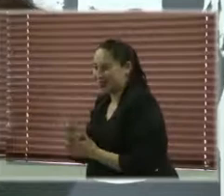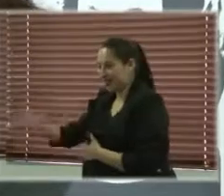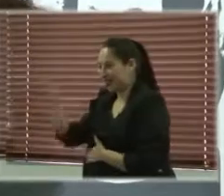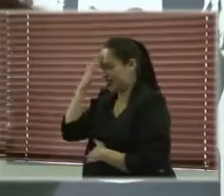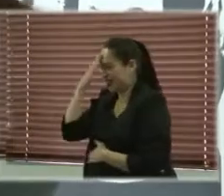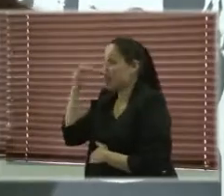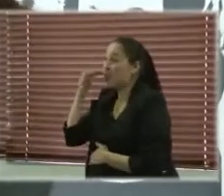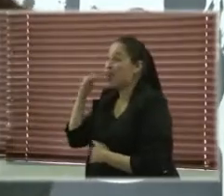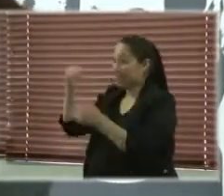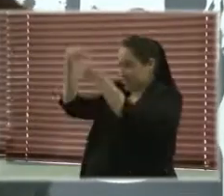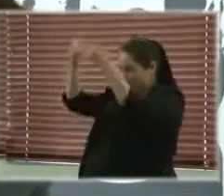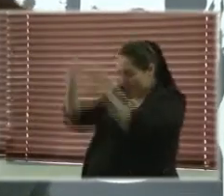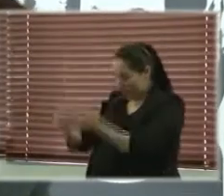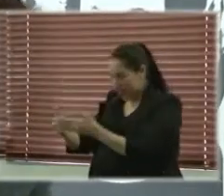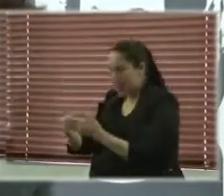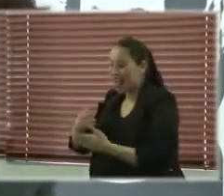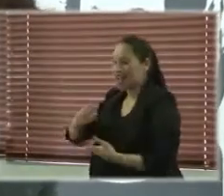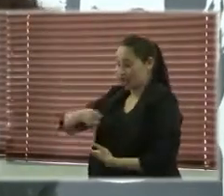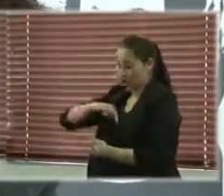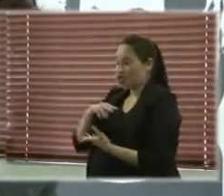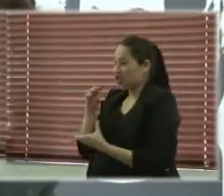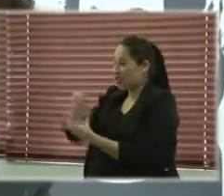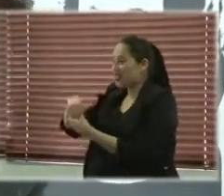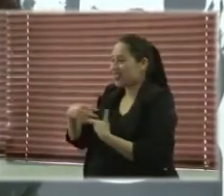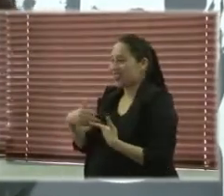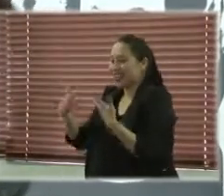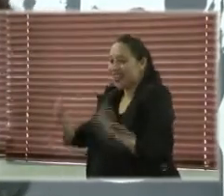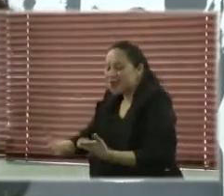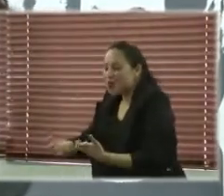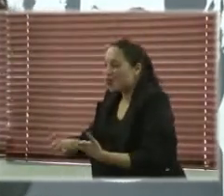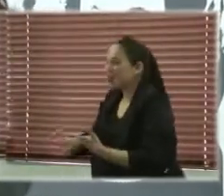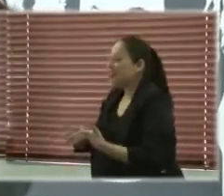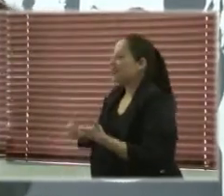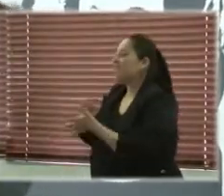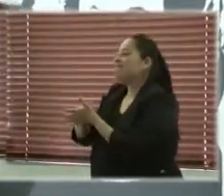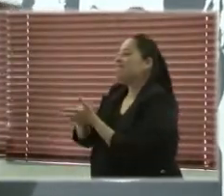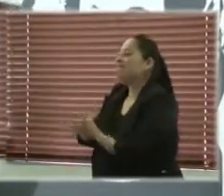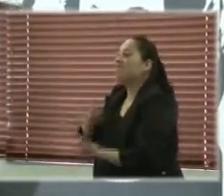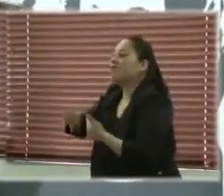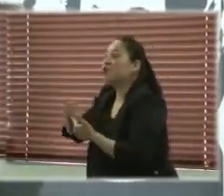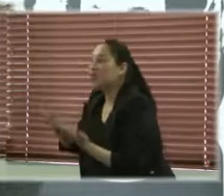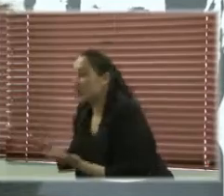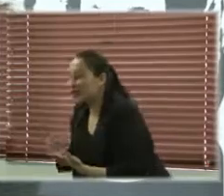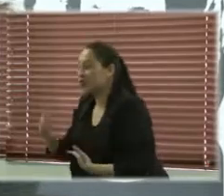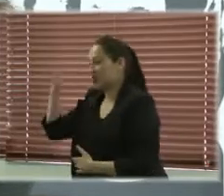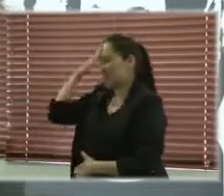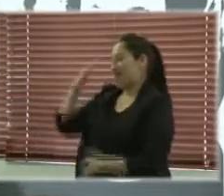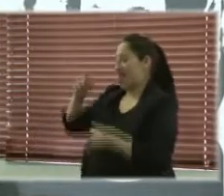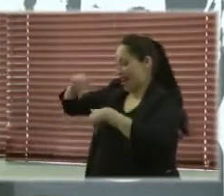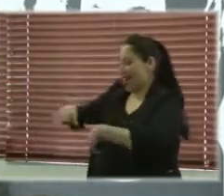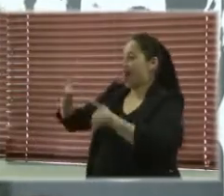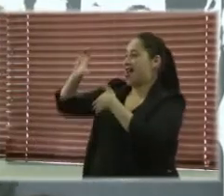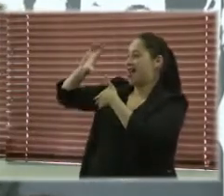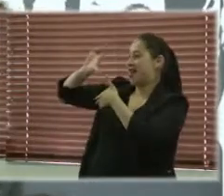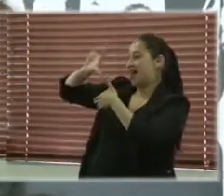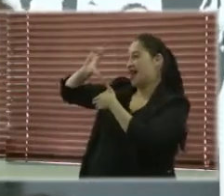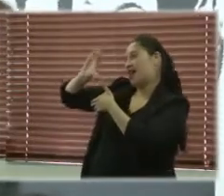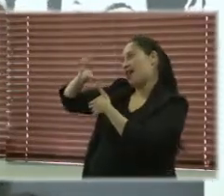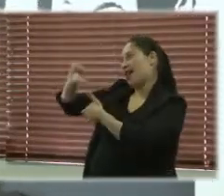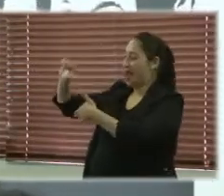discapacidad hemos querido sacar adelante en muchos países de América Latina y en todo el mundo.